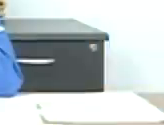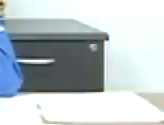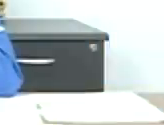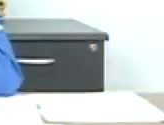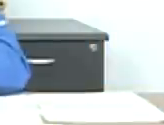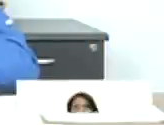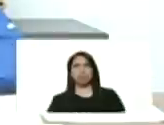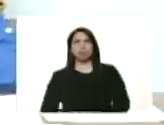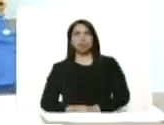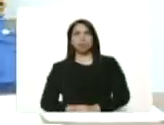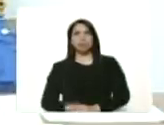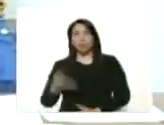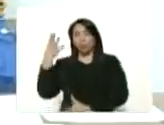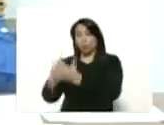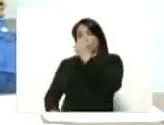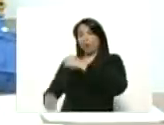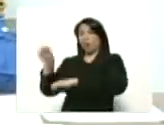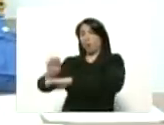Ecuador, de Perú, de Chile,